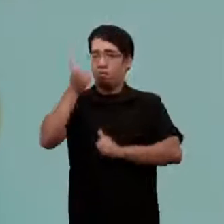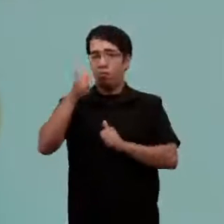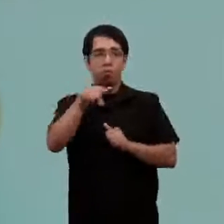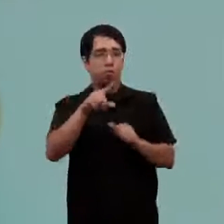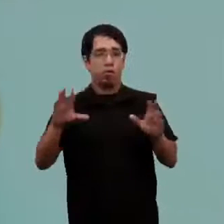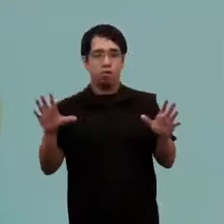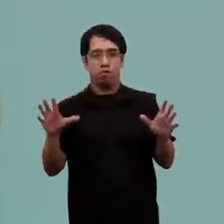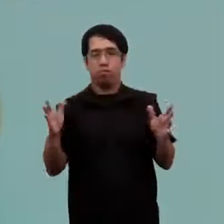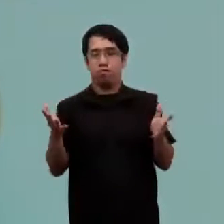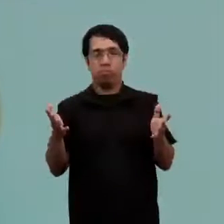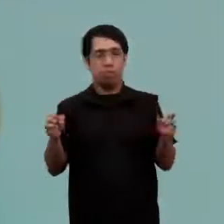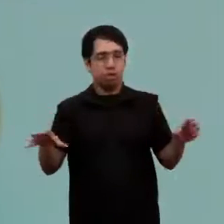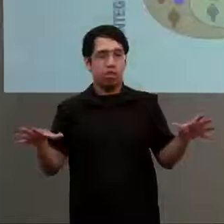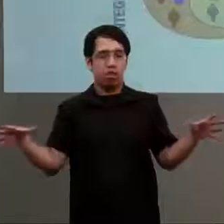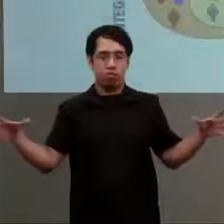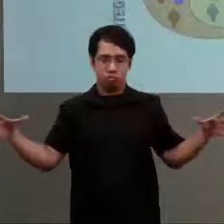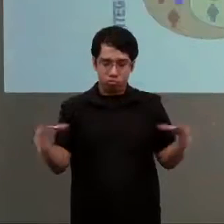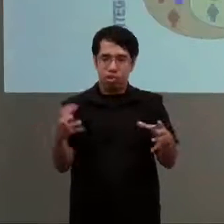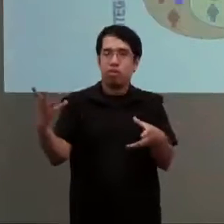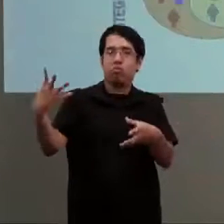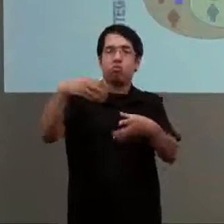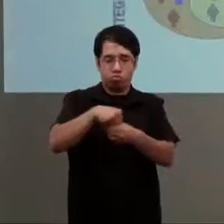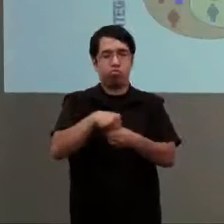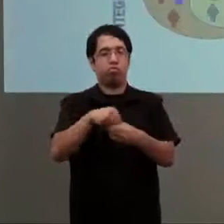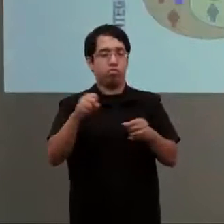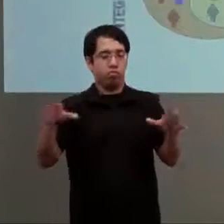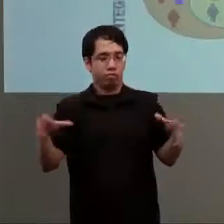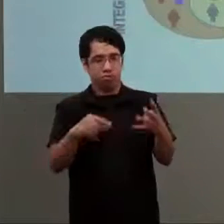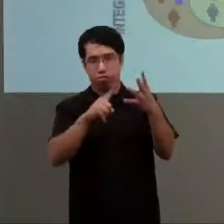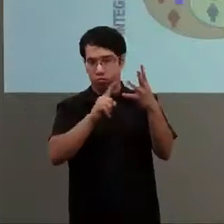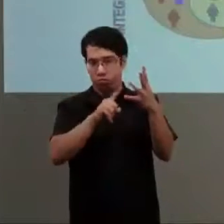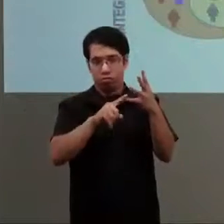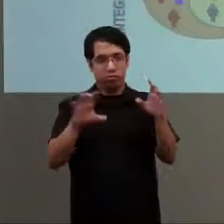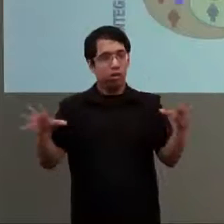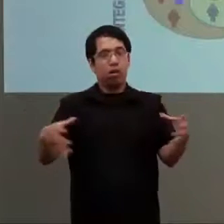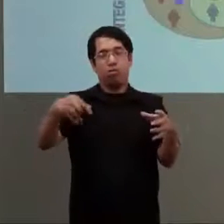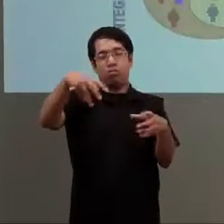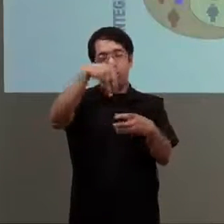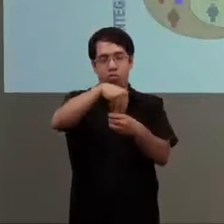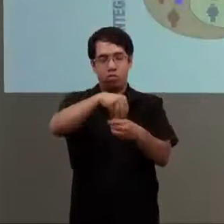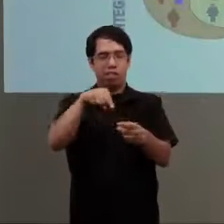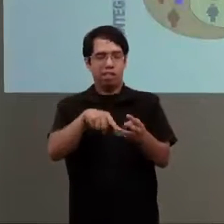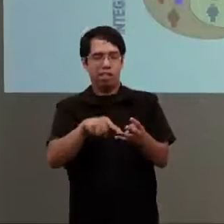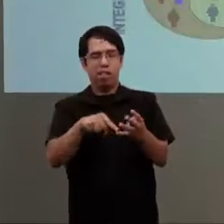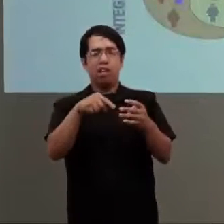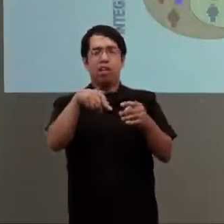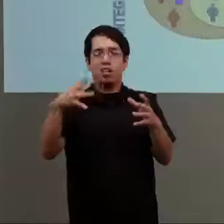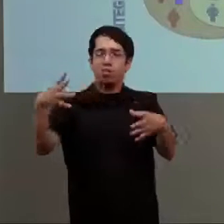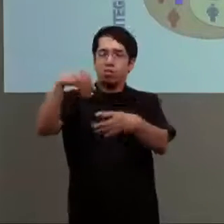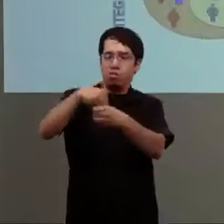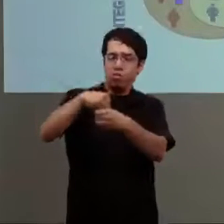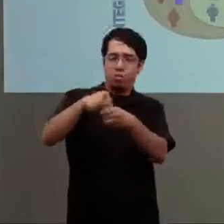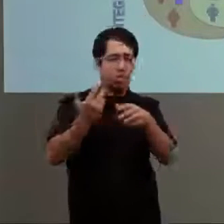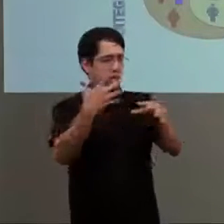siempre es esta situación de inclusión en donde finalmente, ¿cuál es la diferencia con la anterior que estábamos